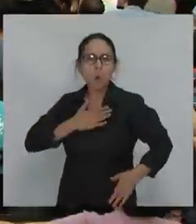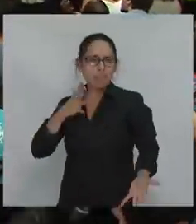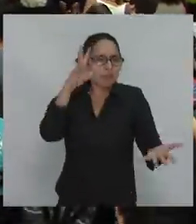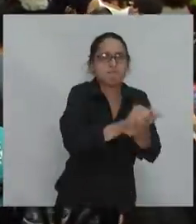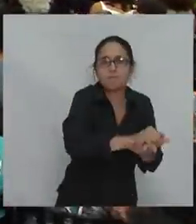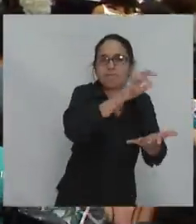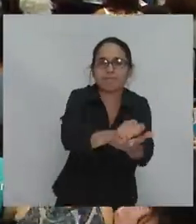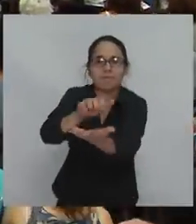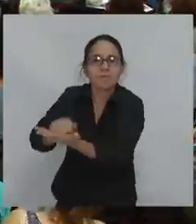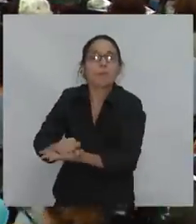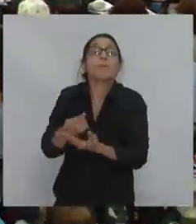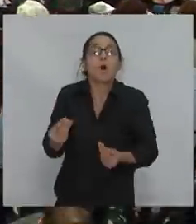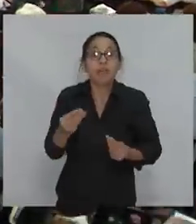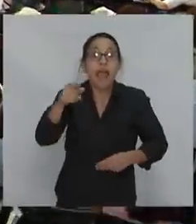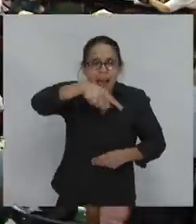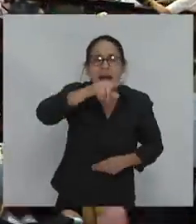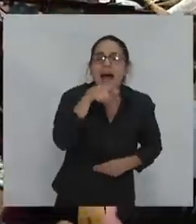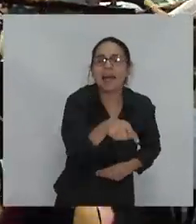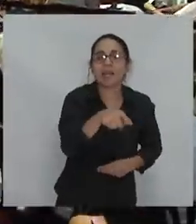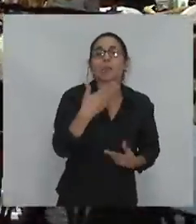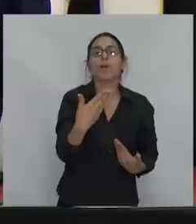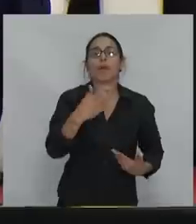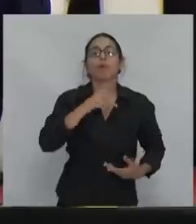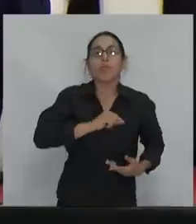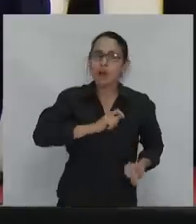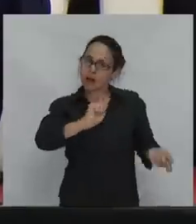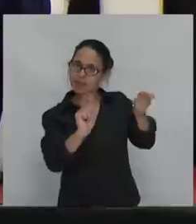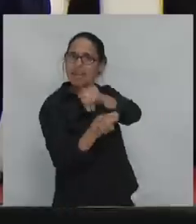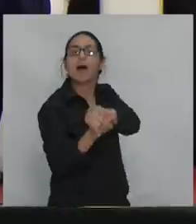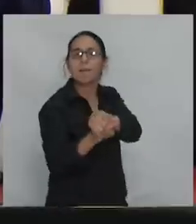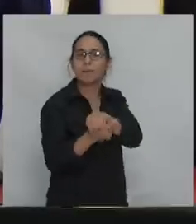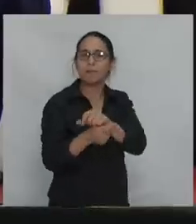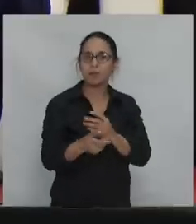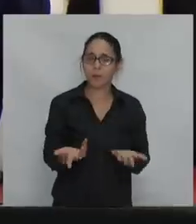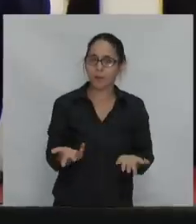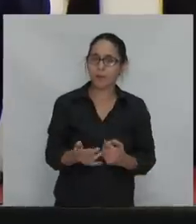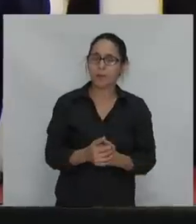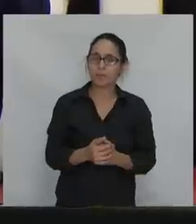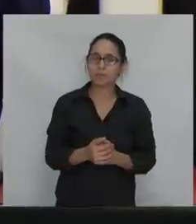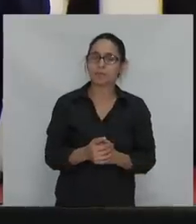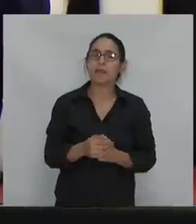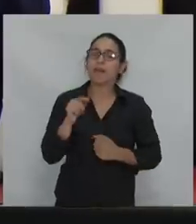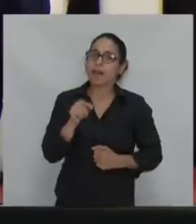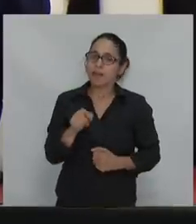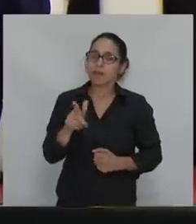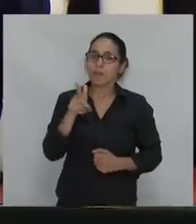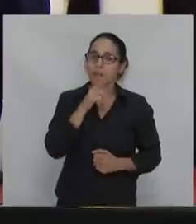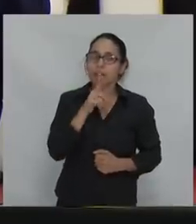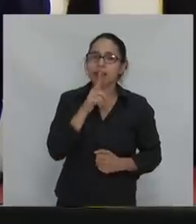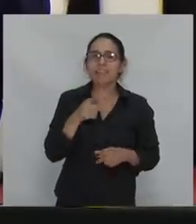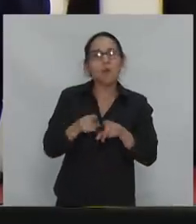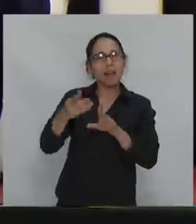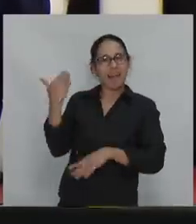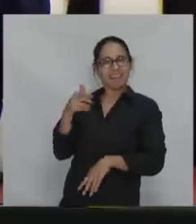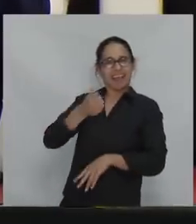dolor en transformación. Creo que en ese sentido, para que no ocurra, como decía Álvaro,